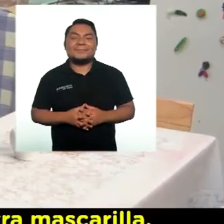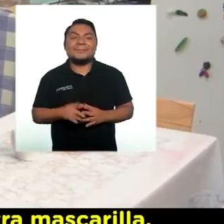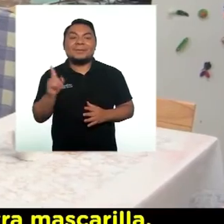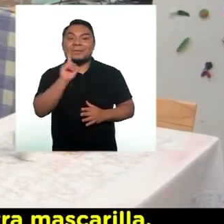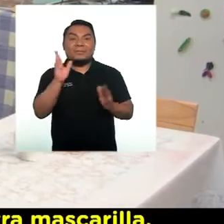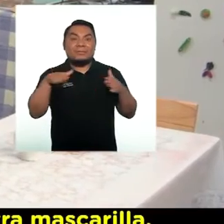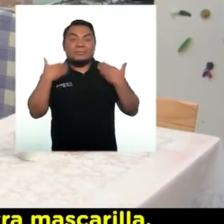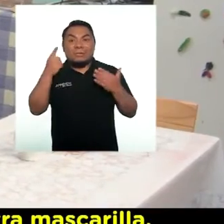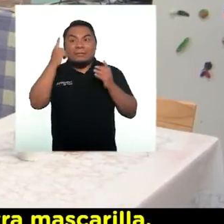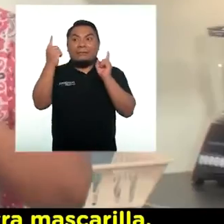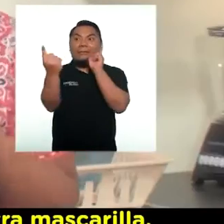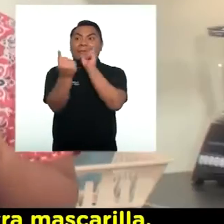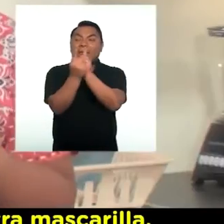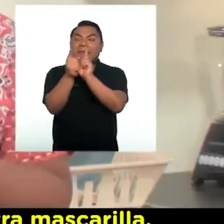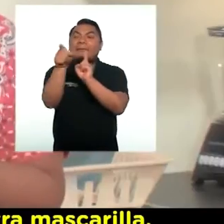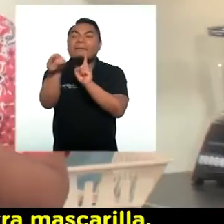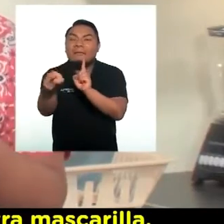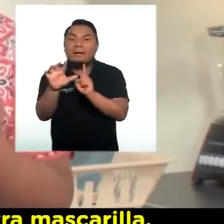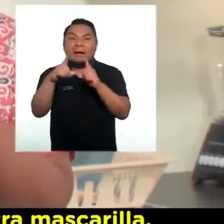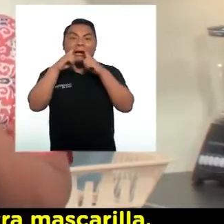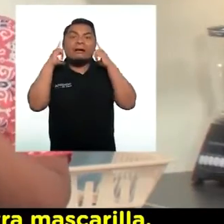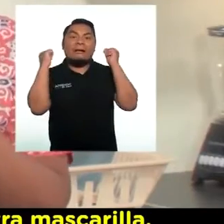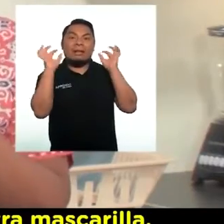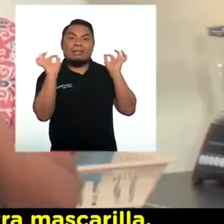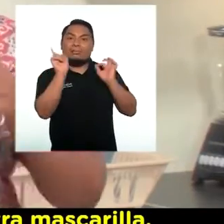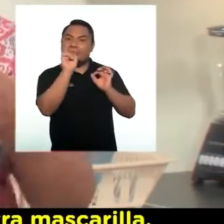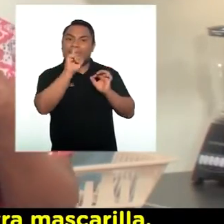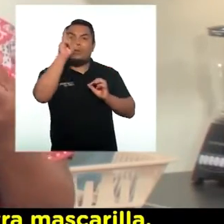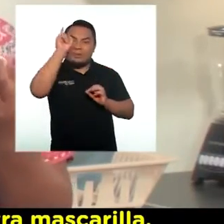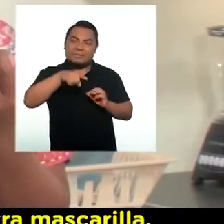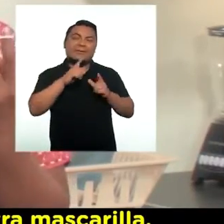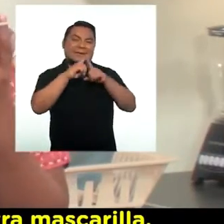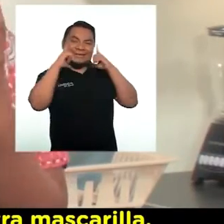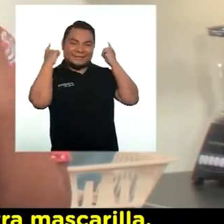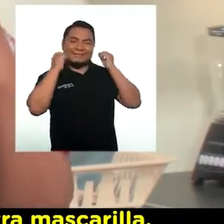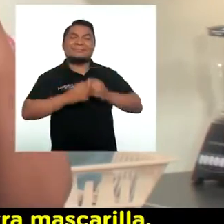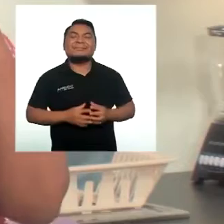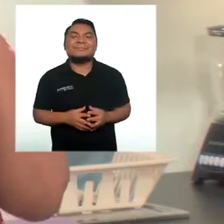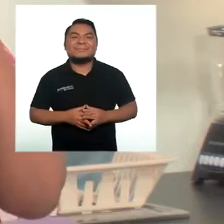No podemos atender a nuestros clientes sin nuestra mascarilla.